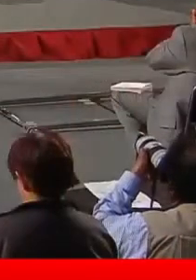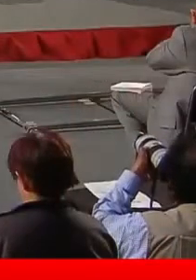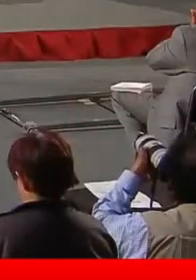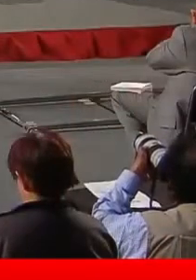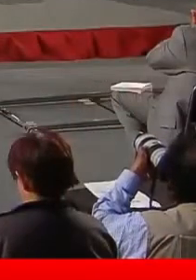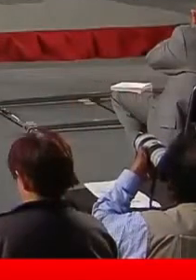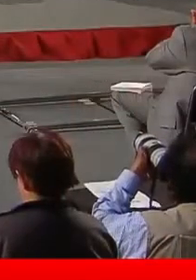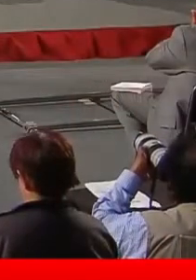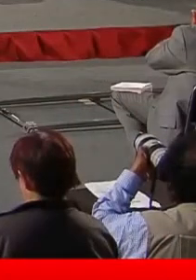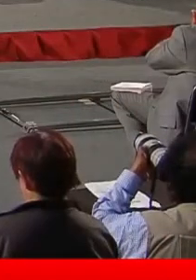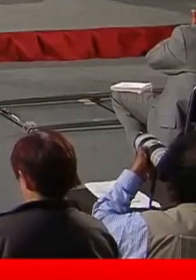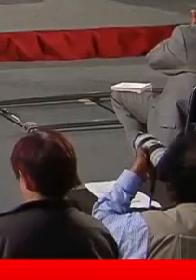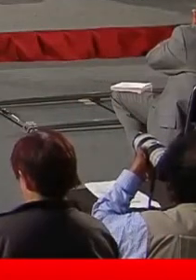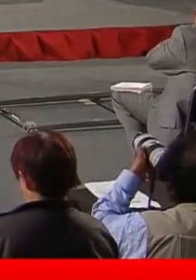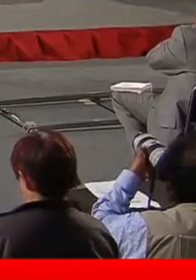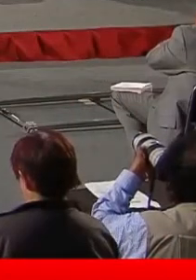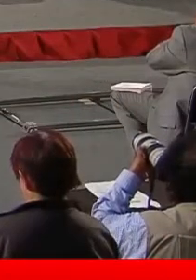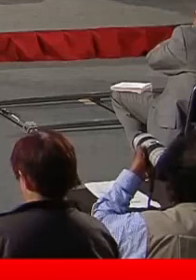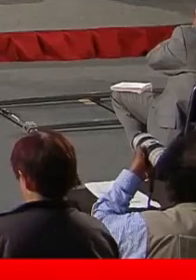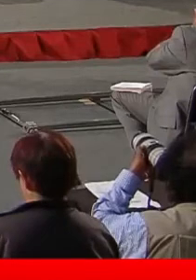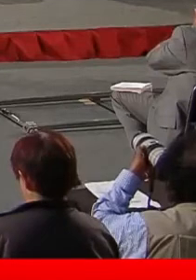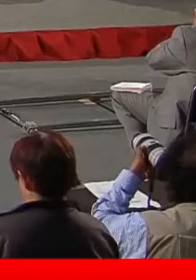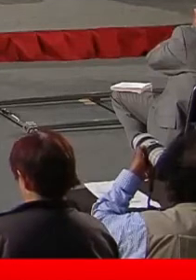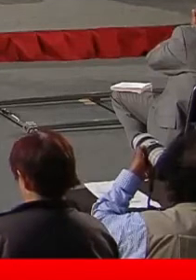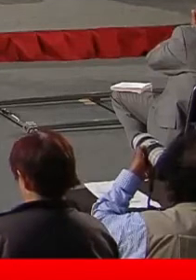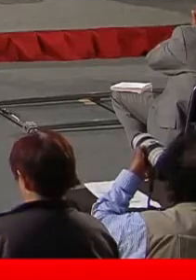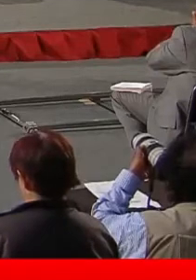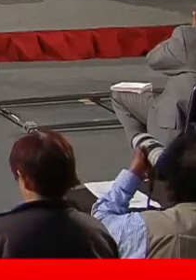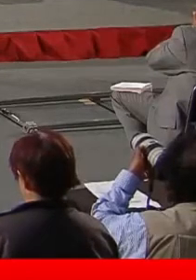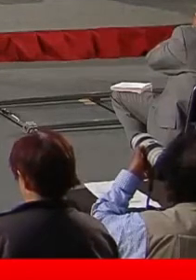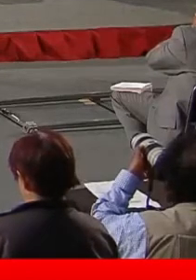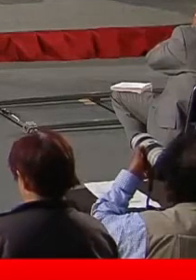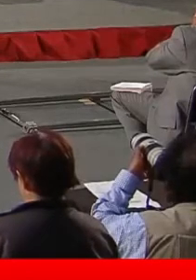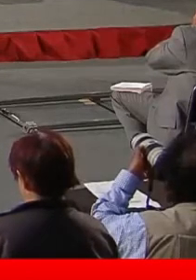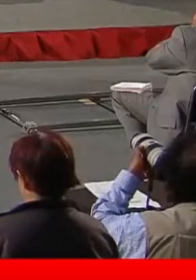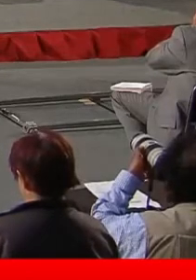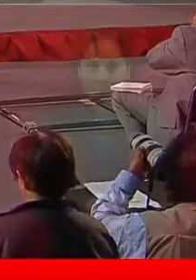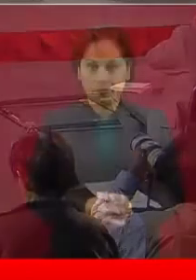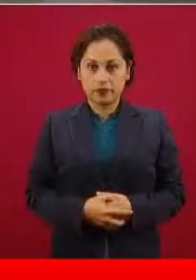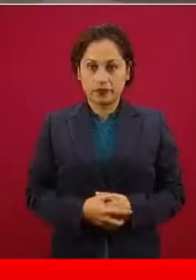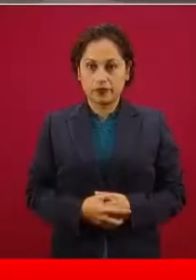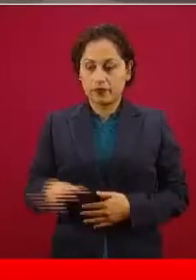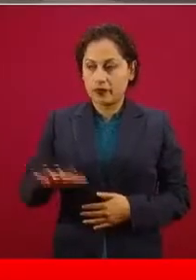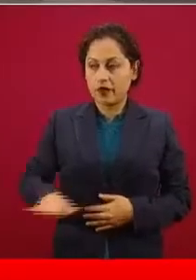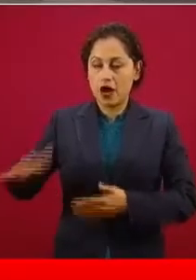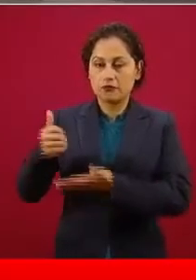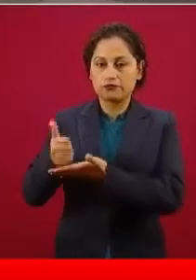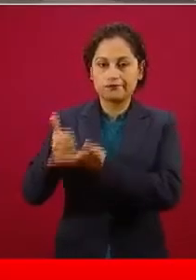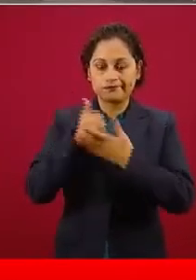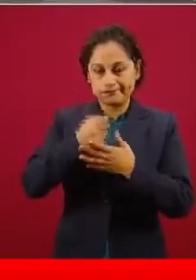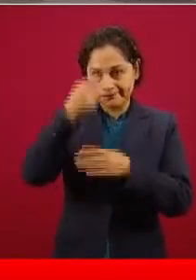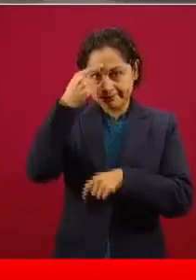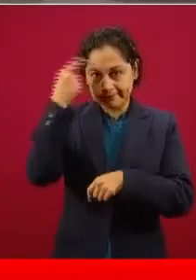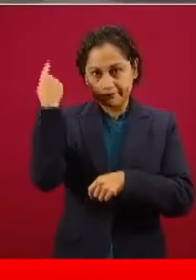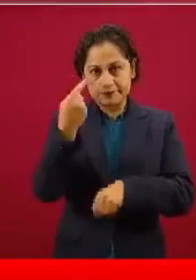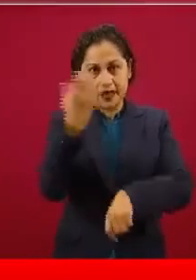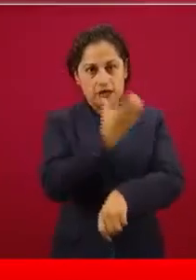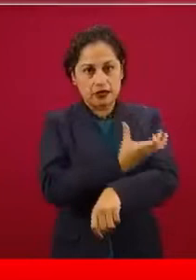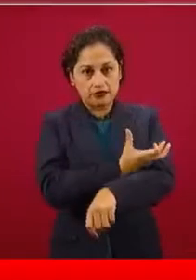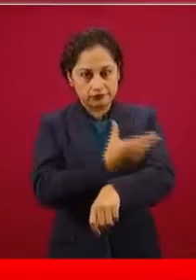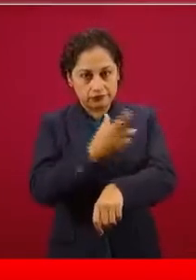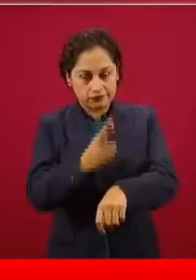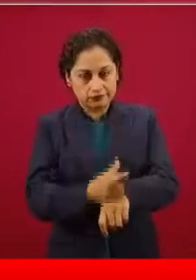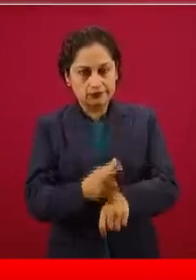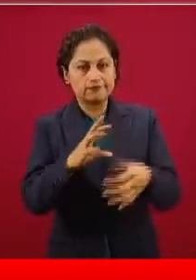Nos ha hecho favor de coordinar y respaldar esfuerzos del sector público y privado para tener un solo sistema de salud, que